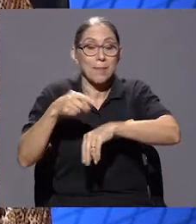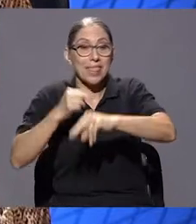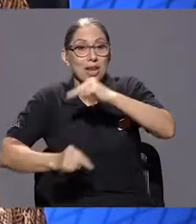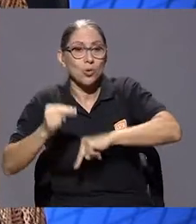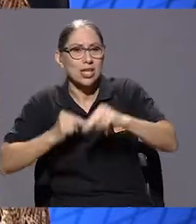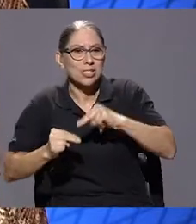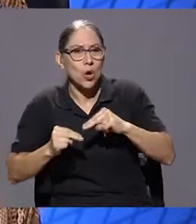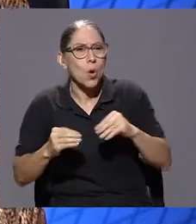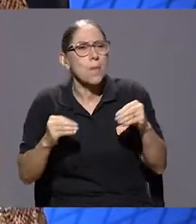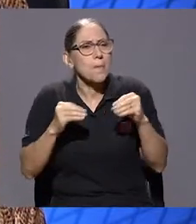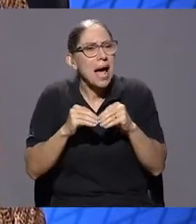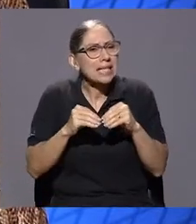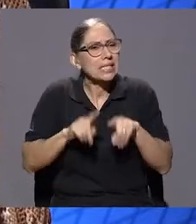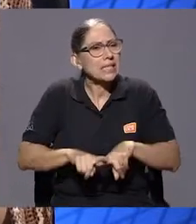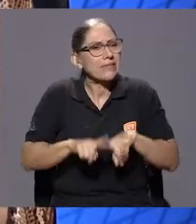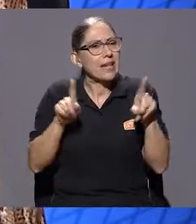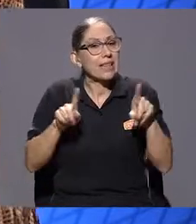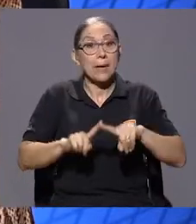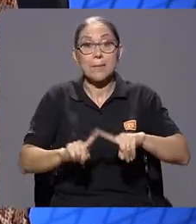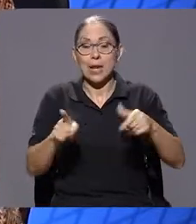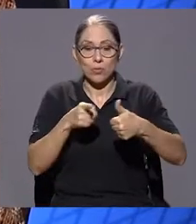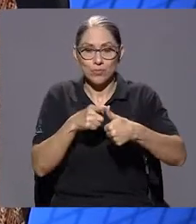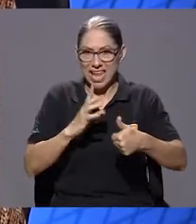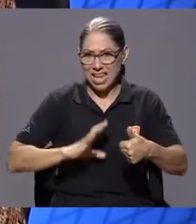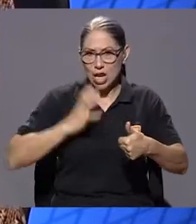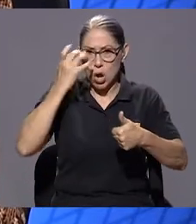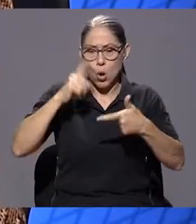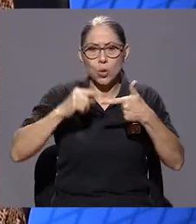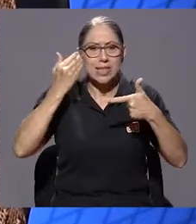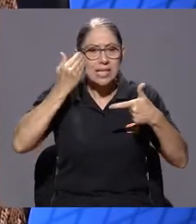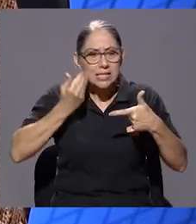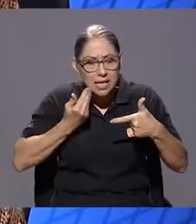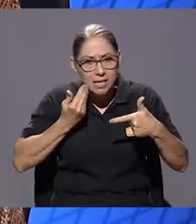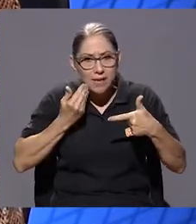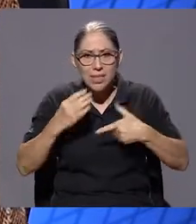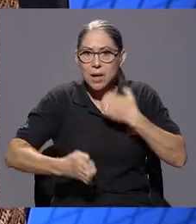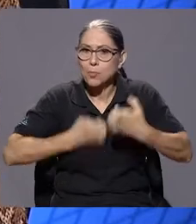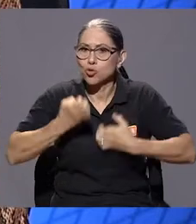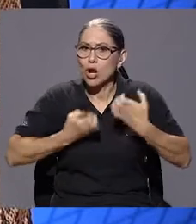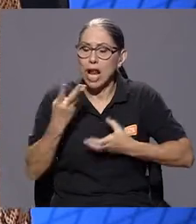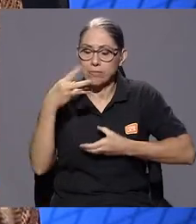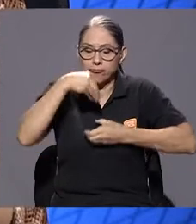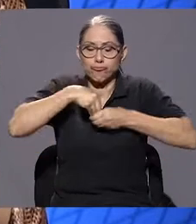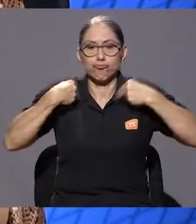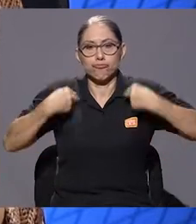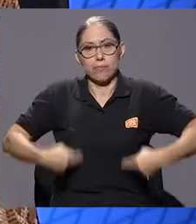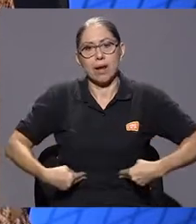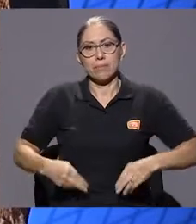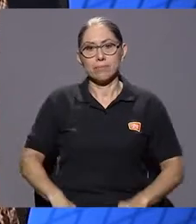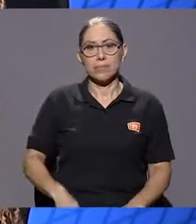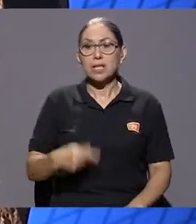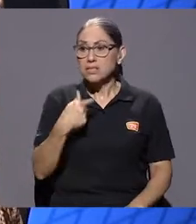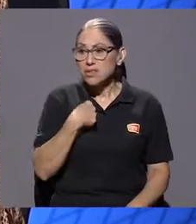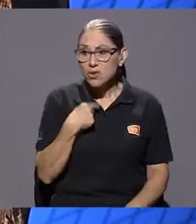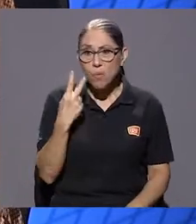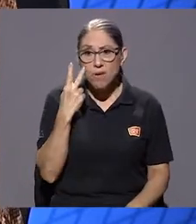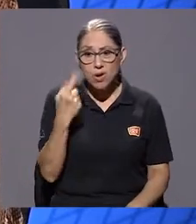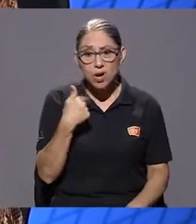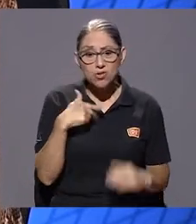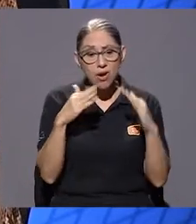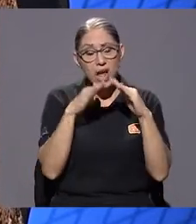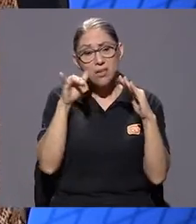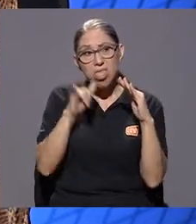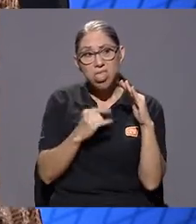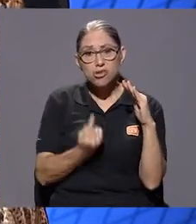pero toda esta parte de enojo y de tristeza va a ser meramente emocional, una reacción humana. Entonces, cuando yo veo que ya estoy sola en la casa, pensemos en el escenario de una